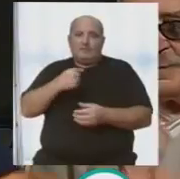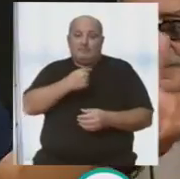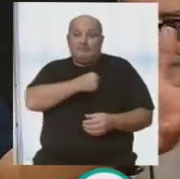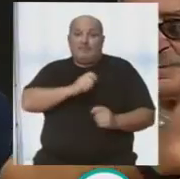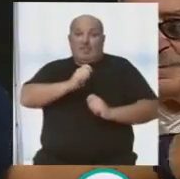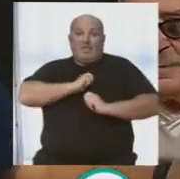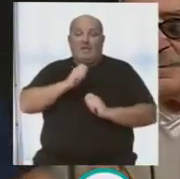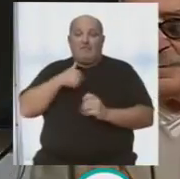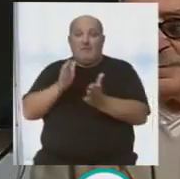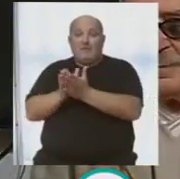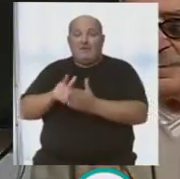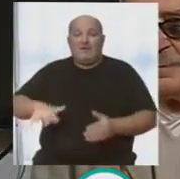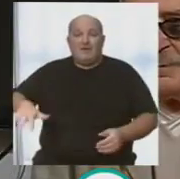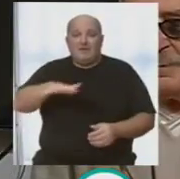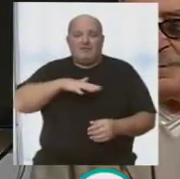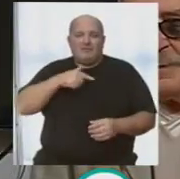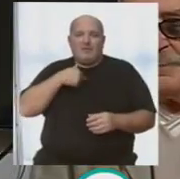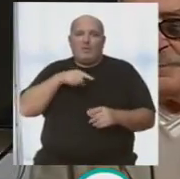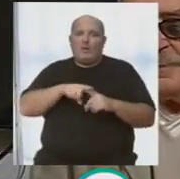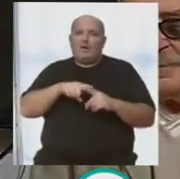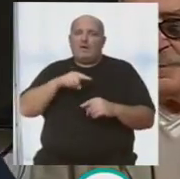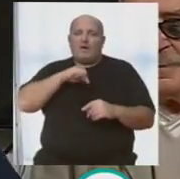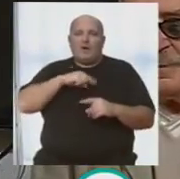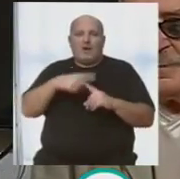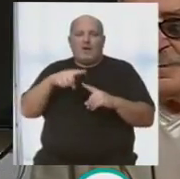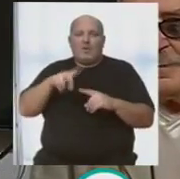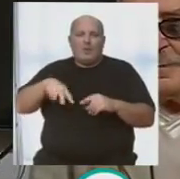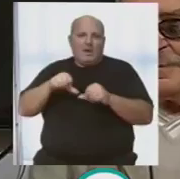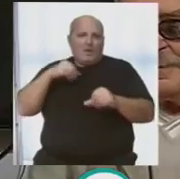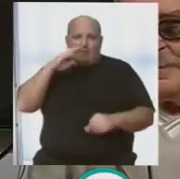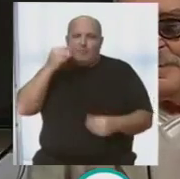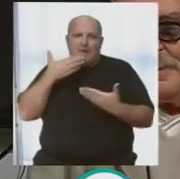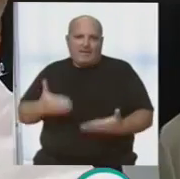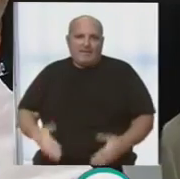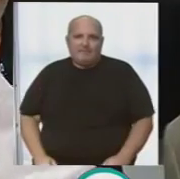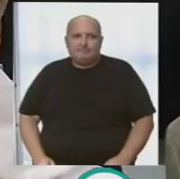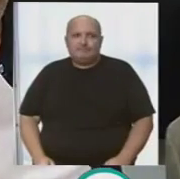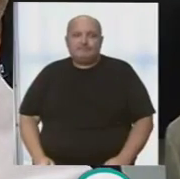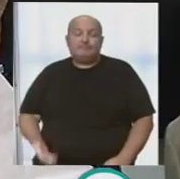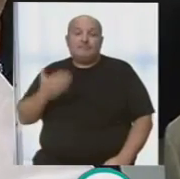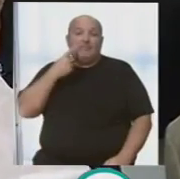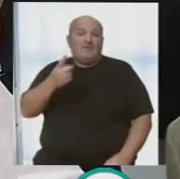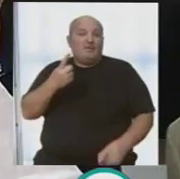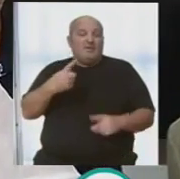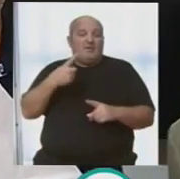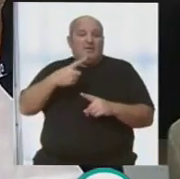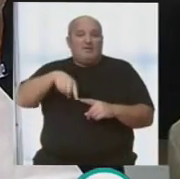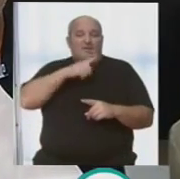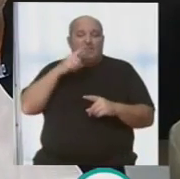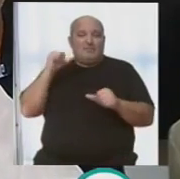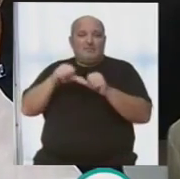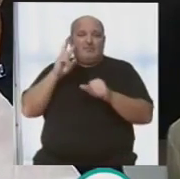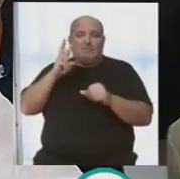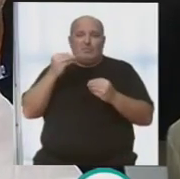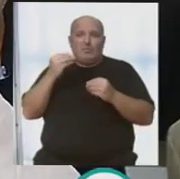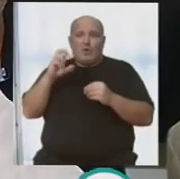por mis compañeros coristas para mí es una cosa que jamás olvidaré. Muchísimas gracias a todos. No, simplemente es que cuando venía para acá he